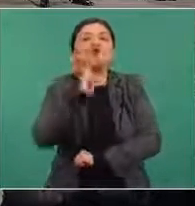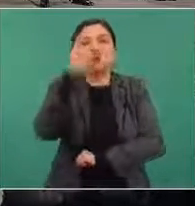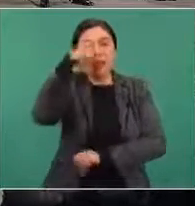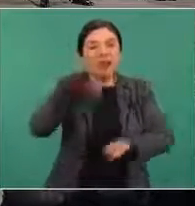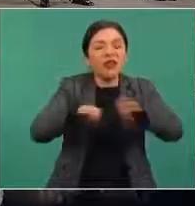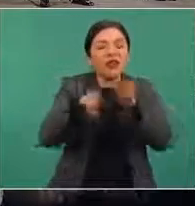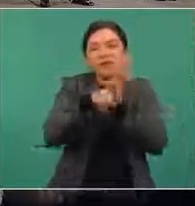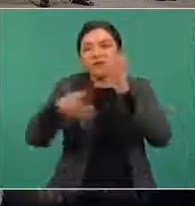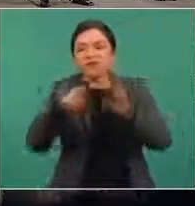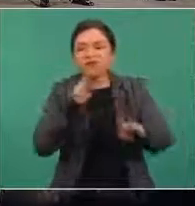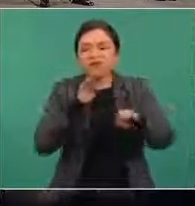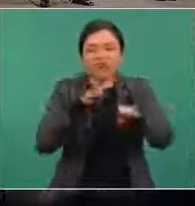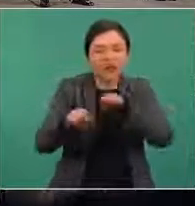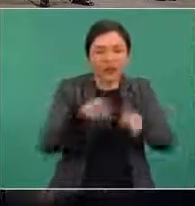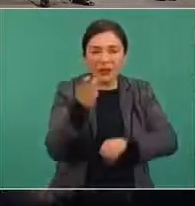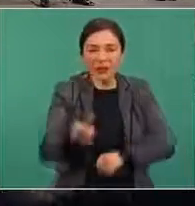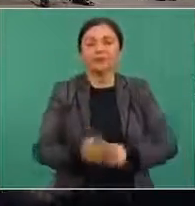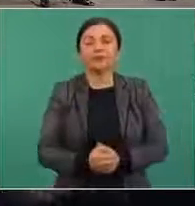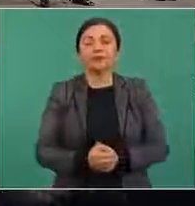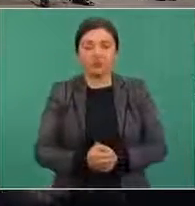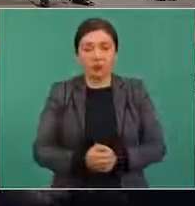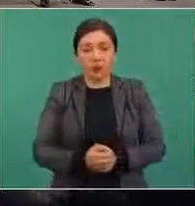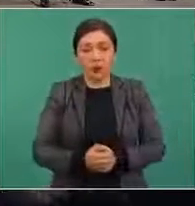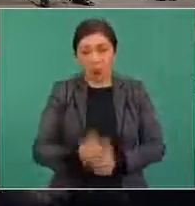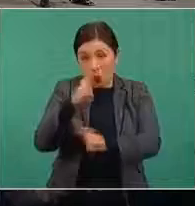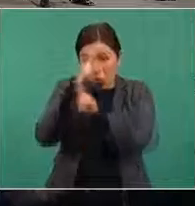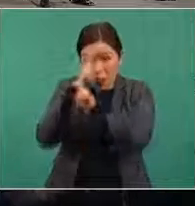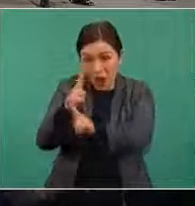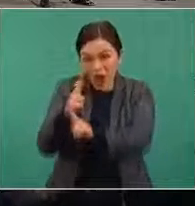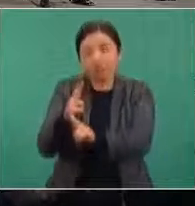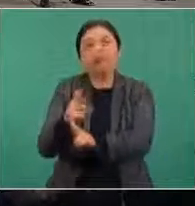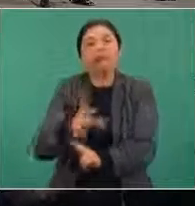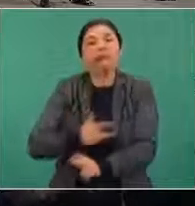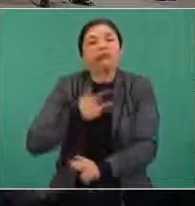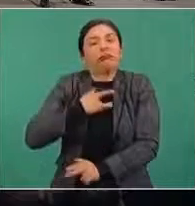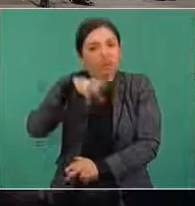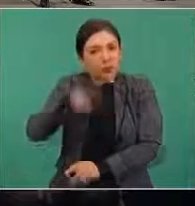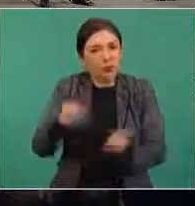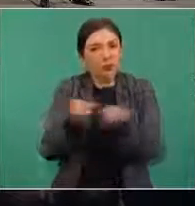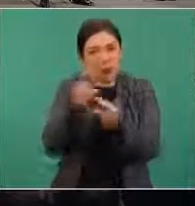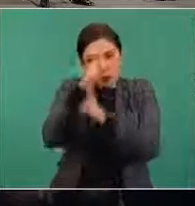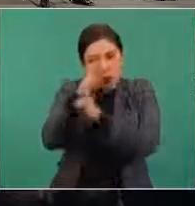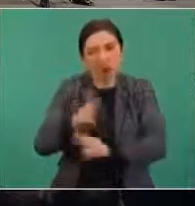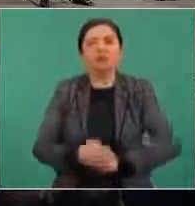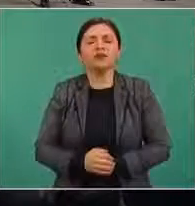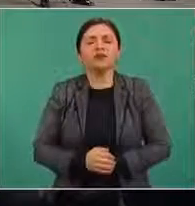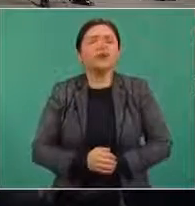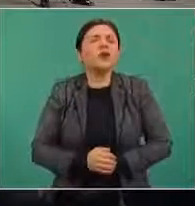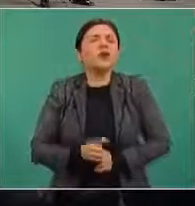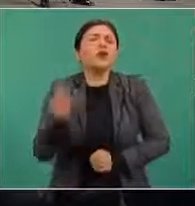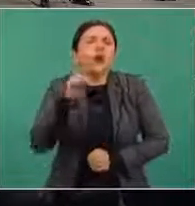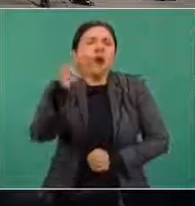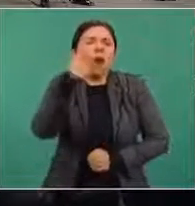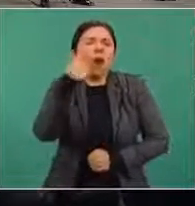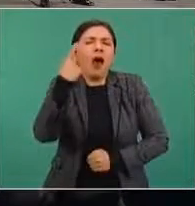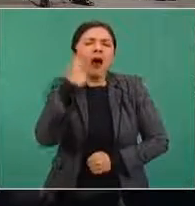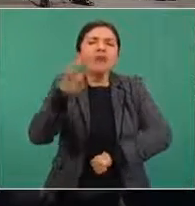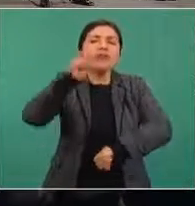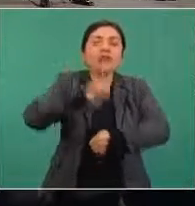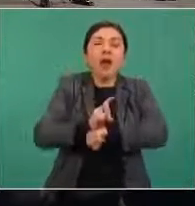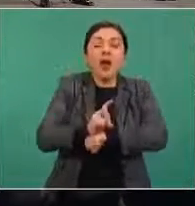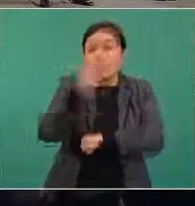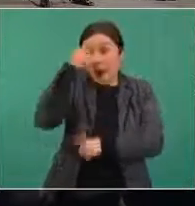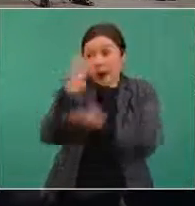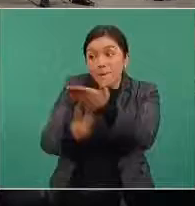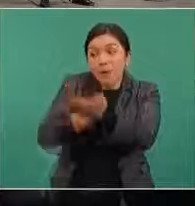Honrar honra. Se dice en casi todos los eventos en los que se distingue a una persona a quien sus